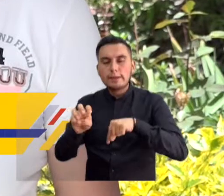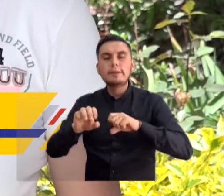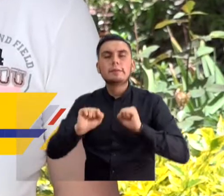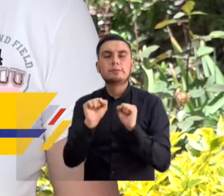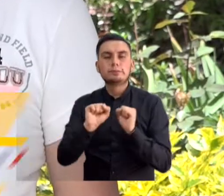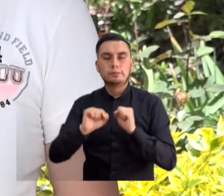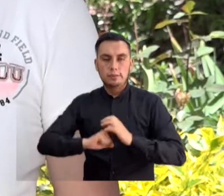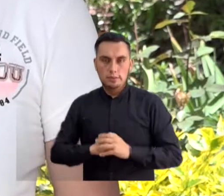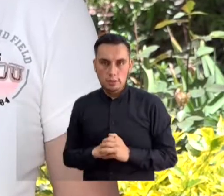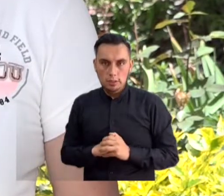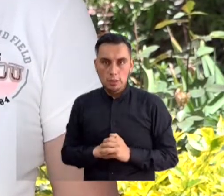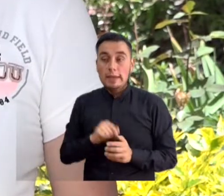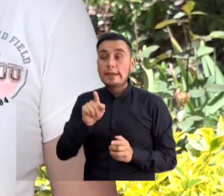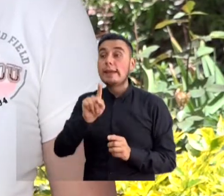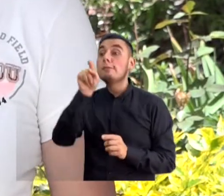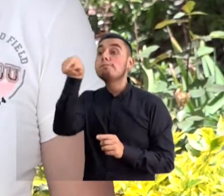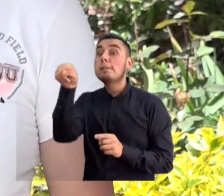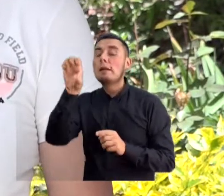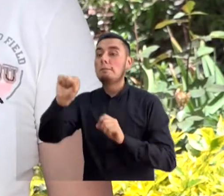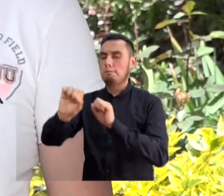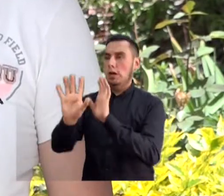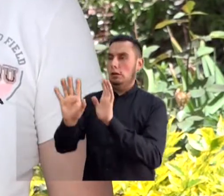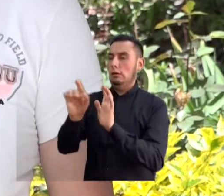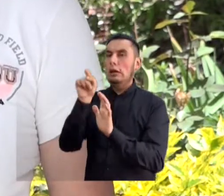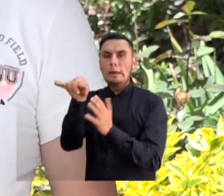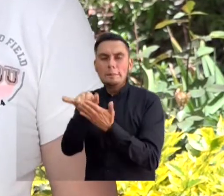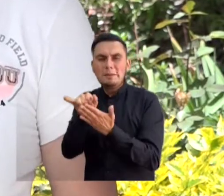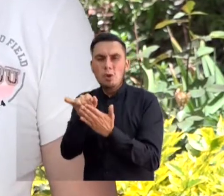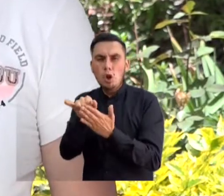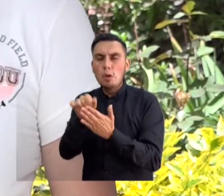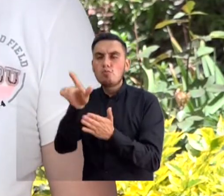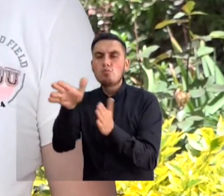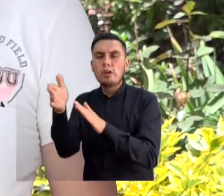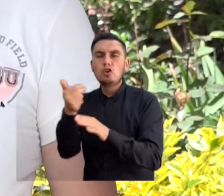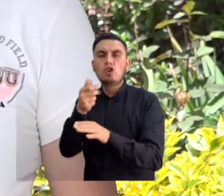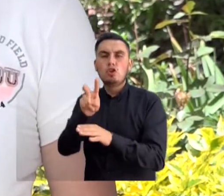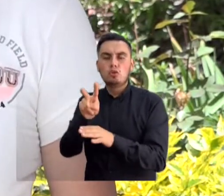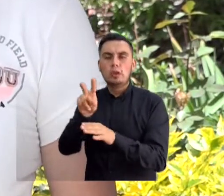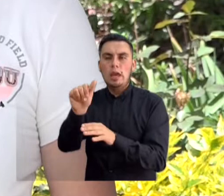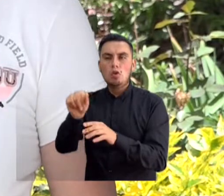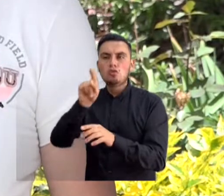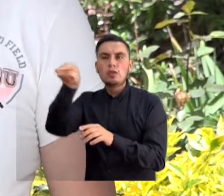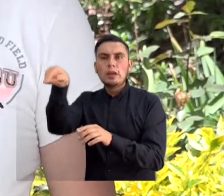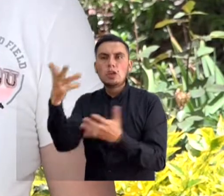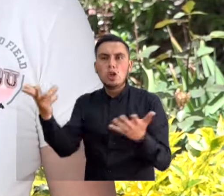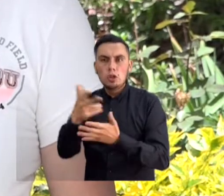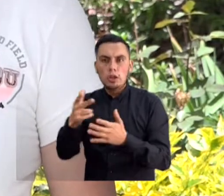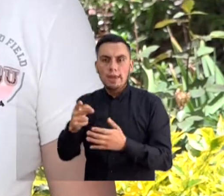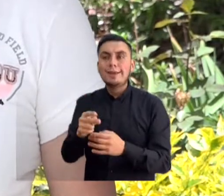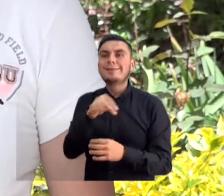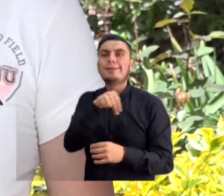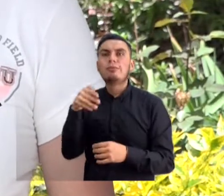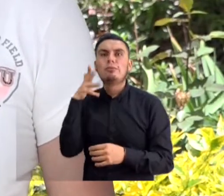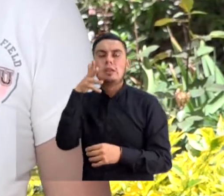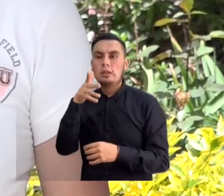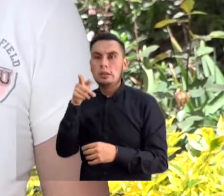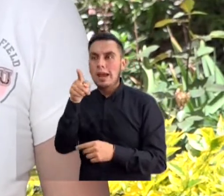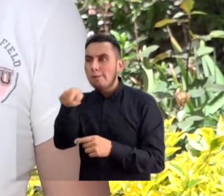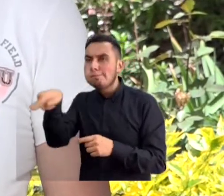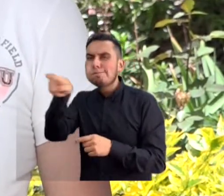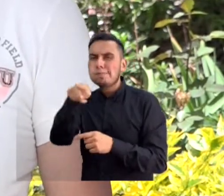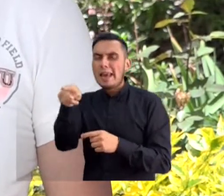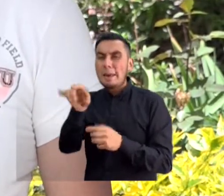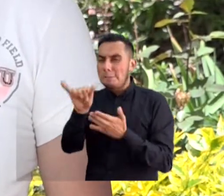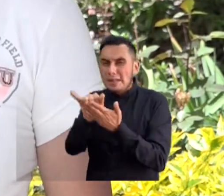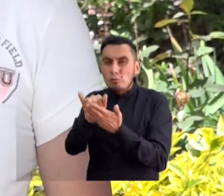en Bogotá y aparece muerto el 12 de agosto del mismo año 2008 en Ocaña Norte de Santander junto con los